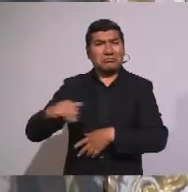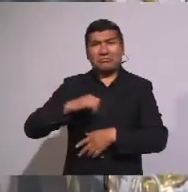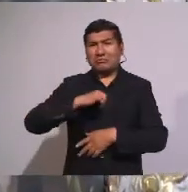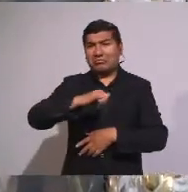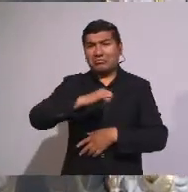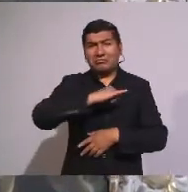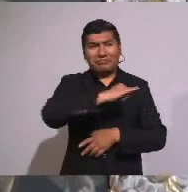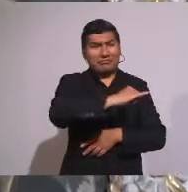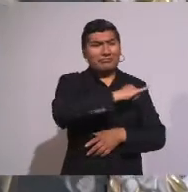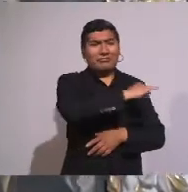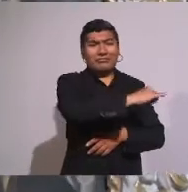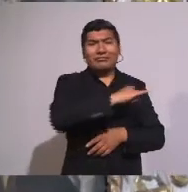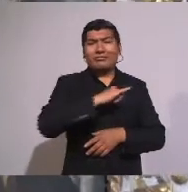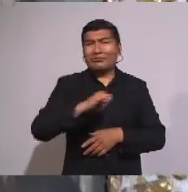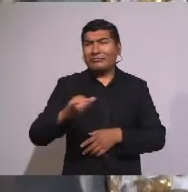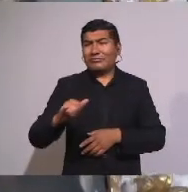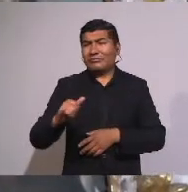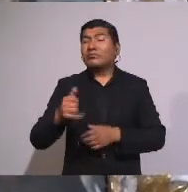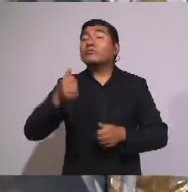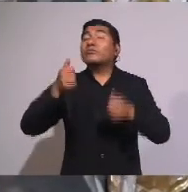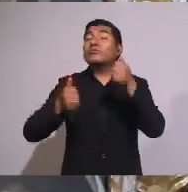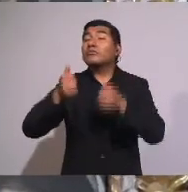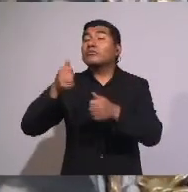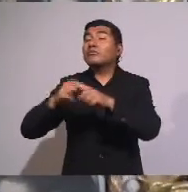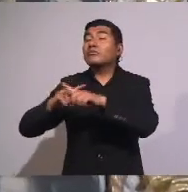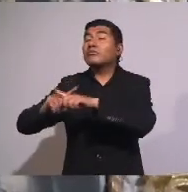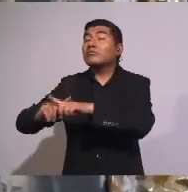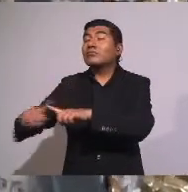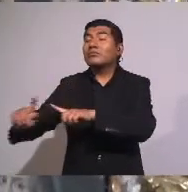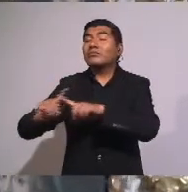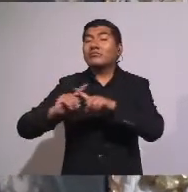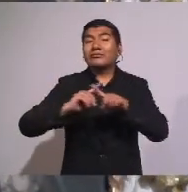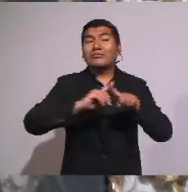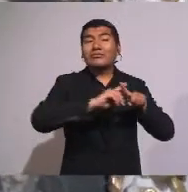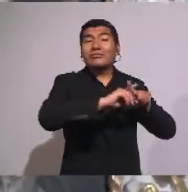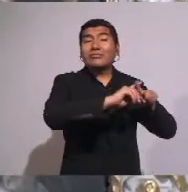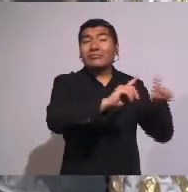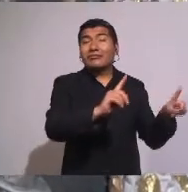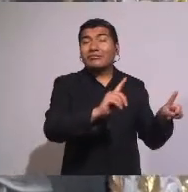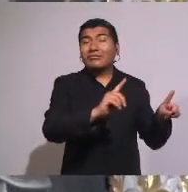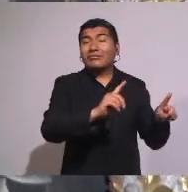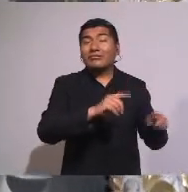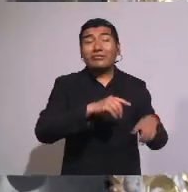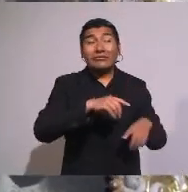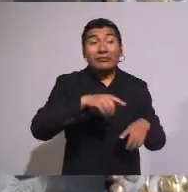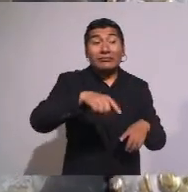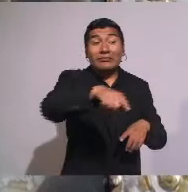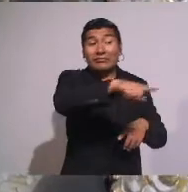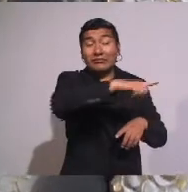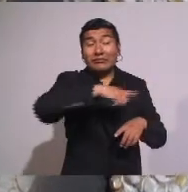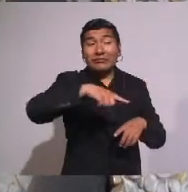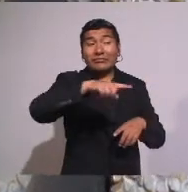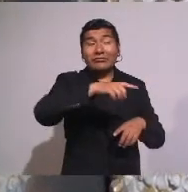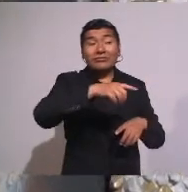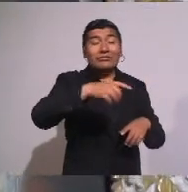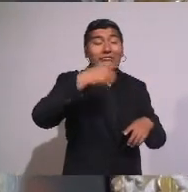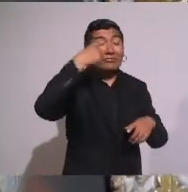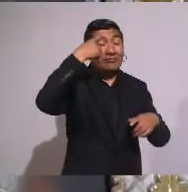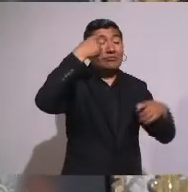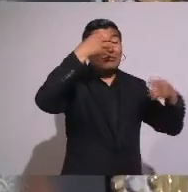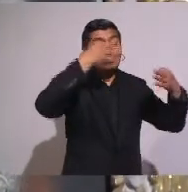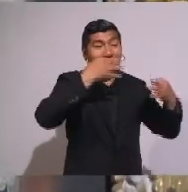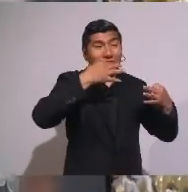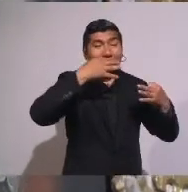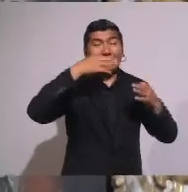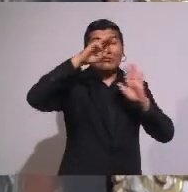¿Cuál es la diferencia? Que ellos tomaron Este mandato de Dios